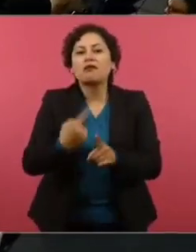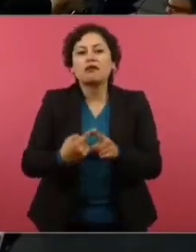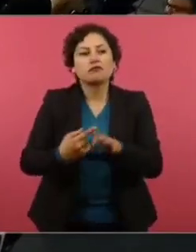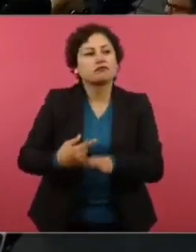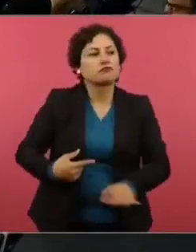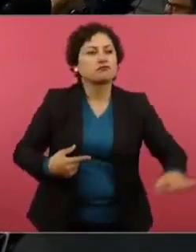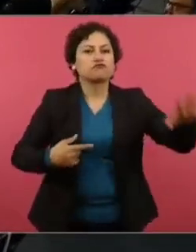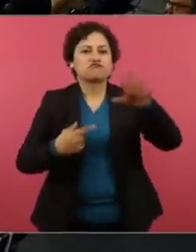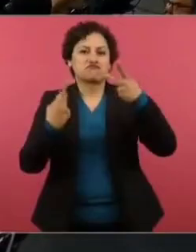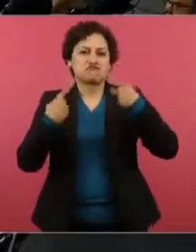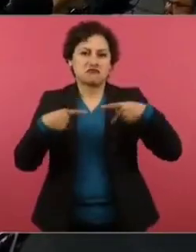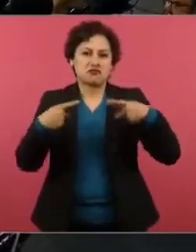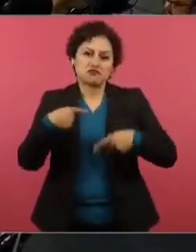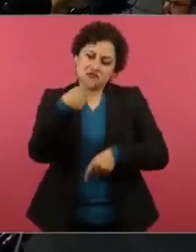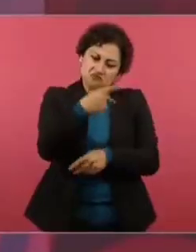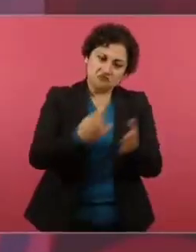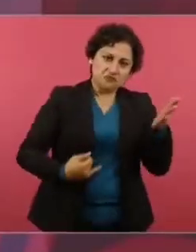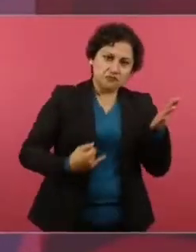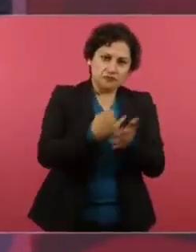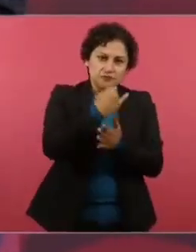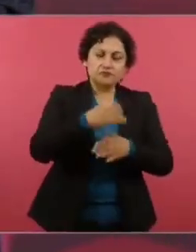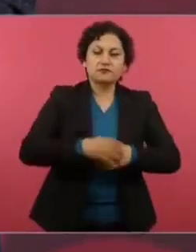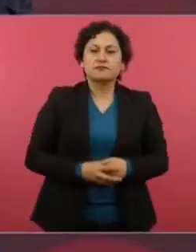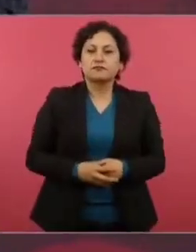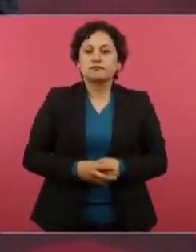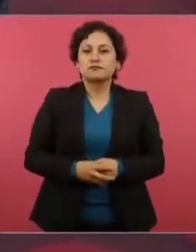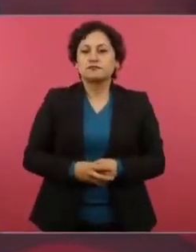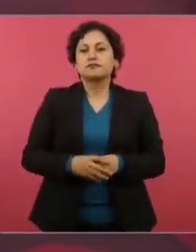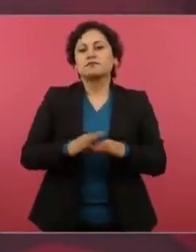En el otro lado, ya saben, bueno,